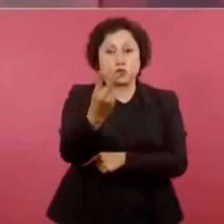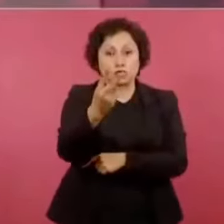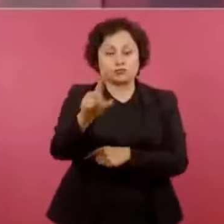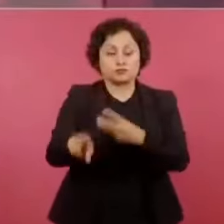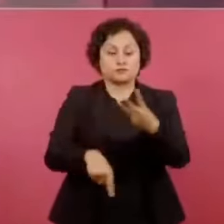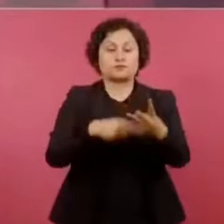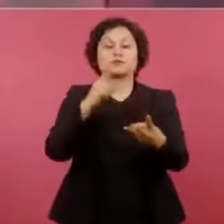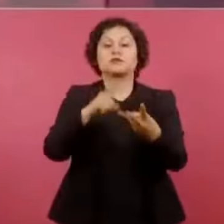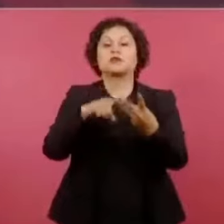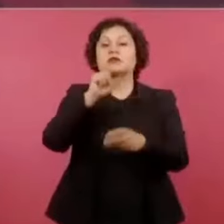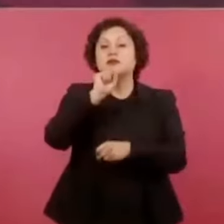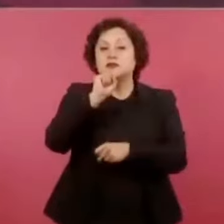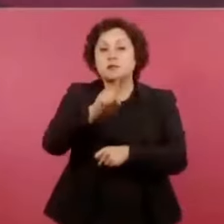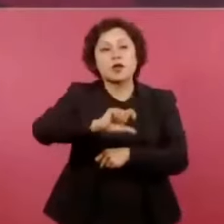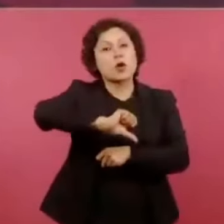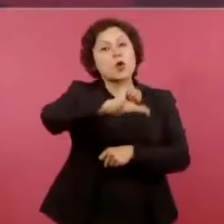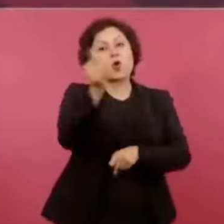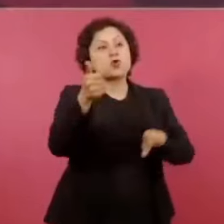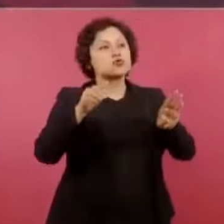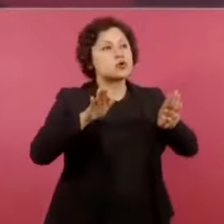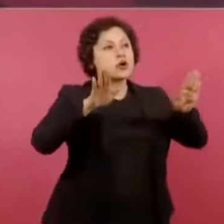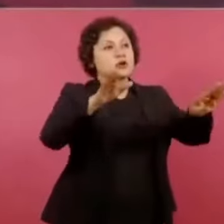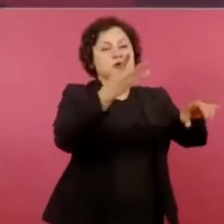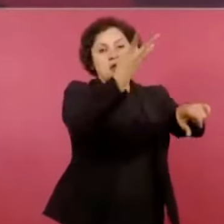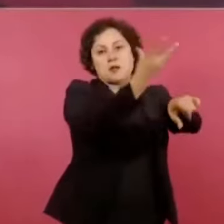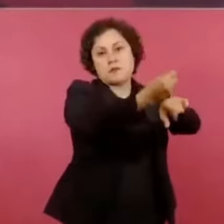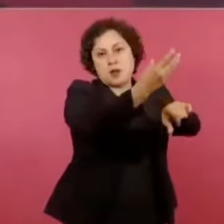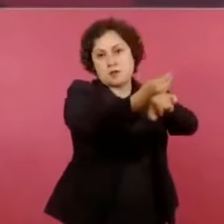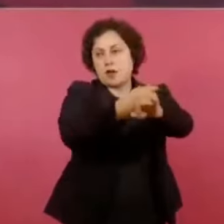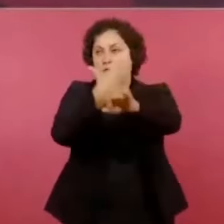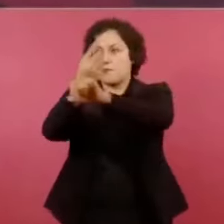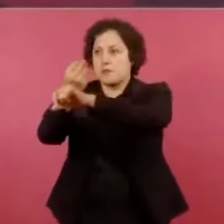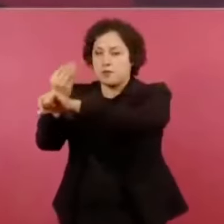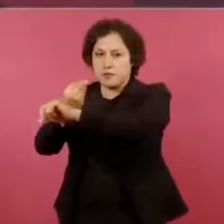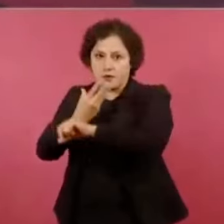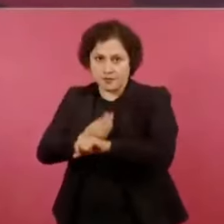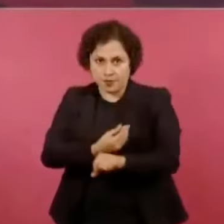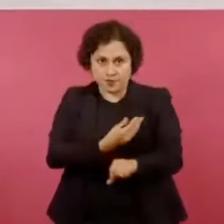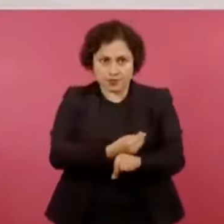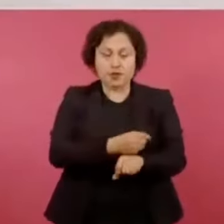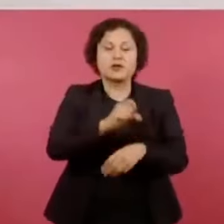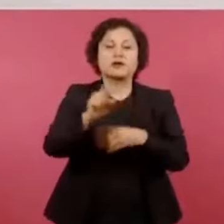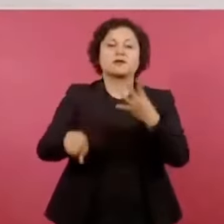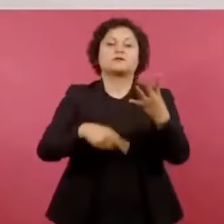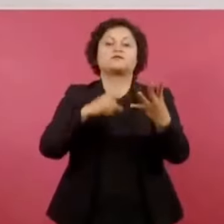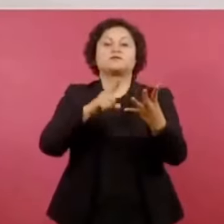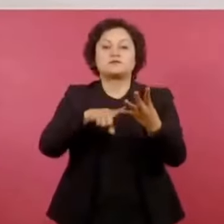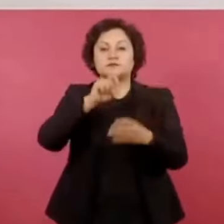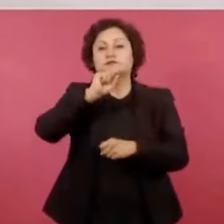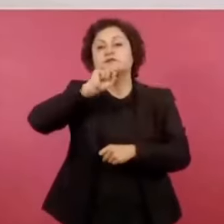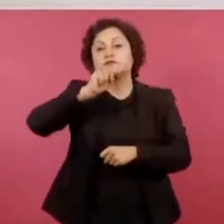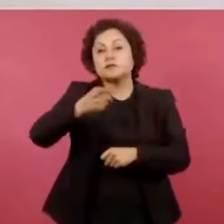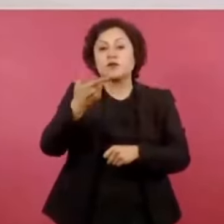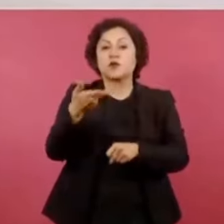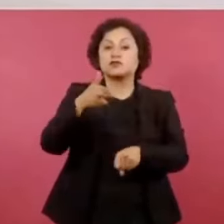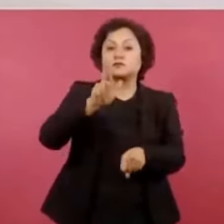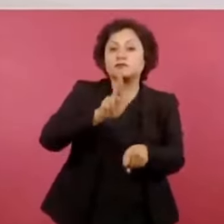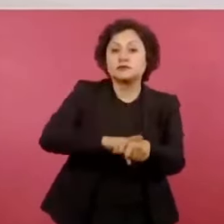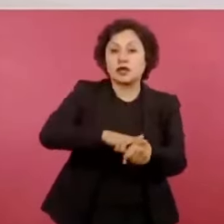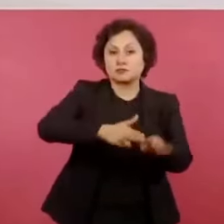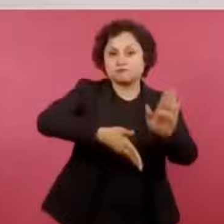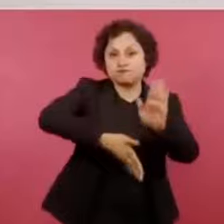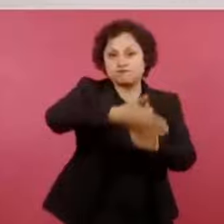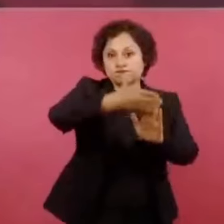de otros aeropuertos, en la edificación de hospitales, en la